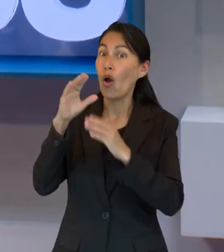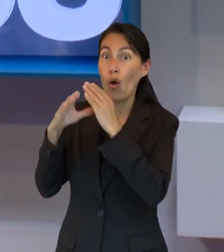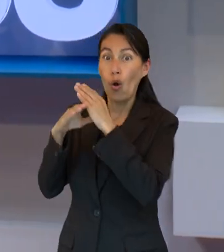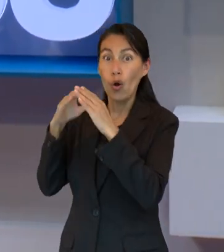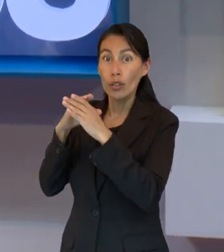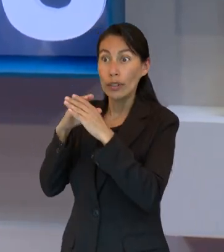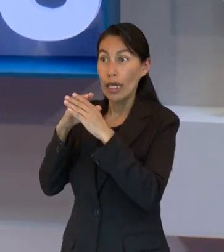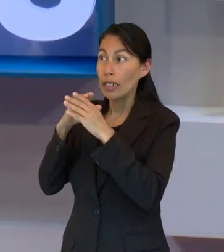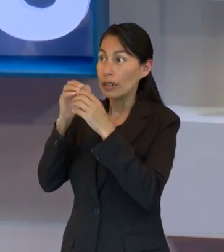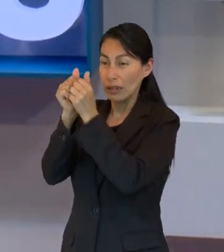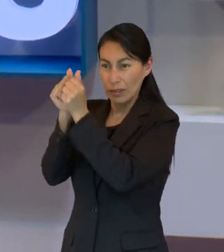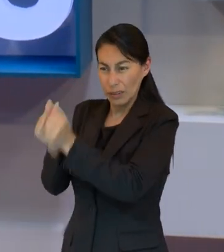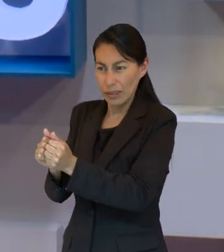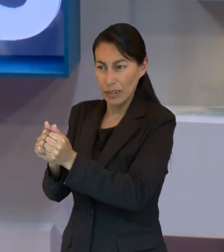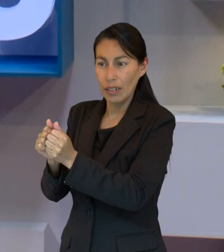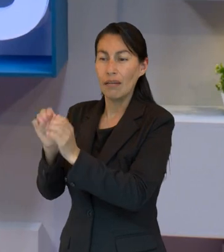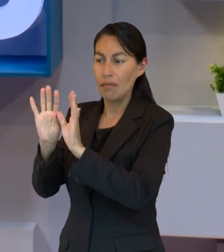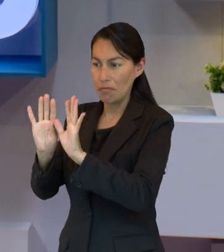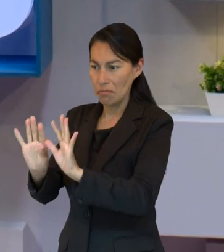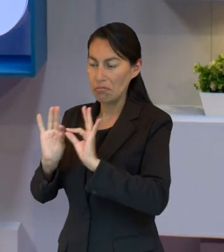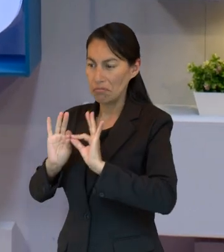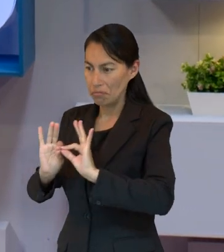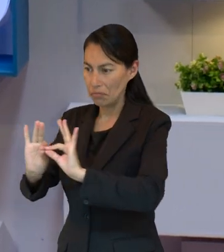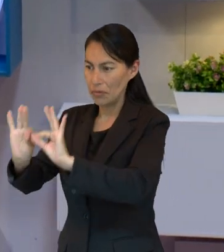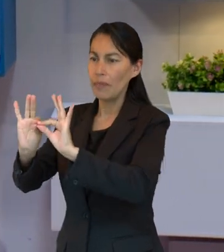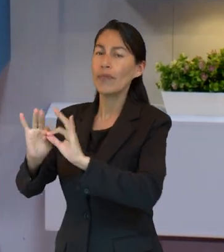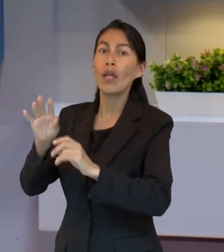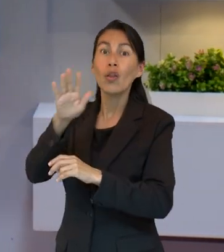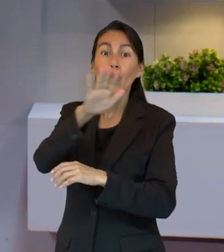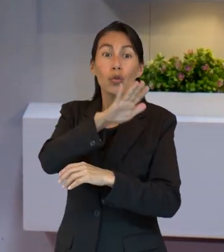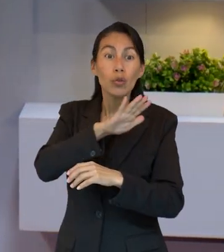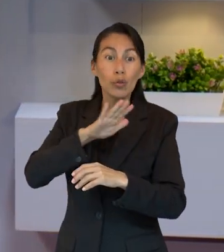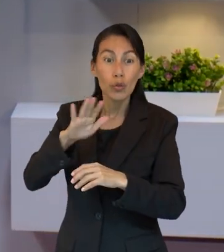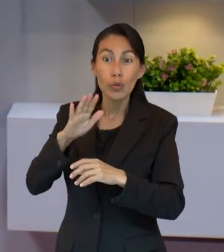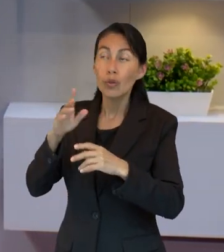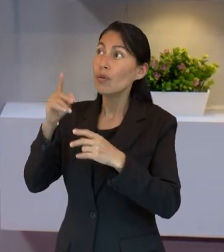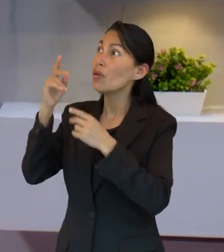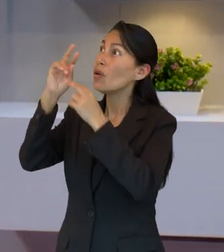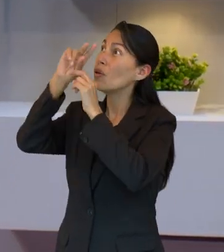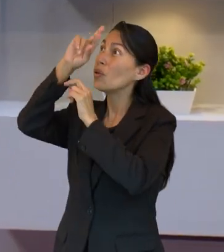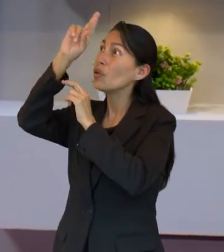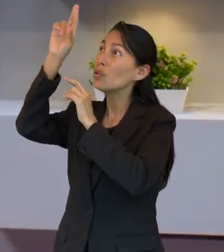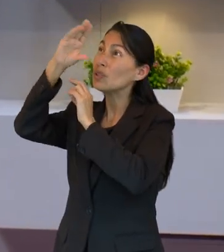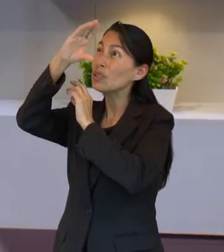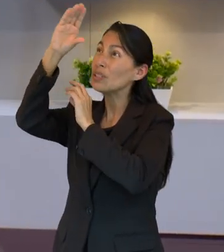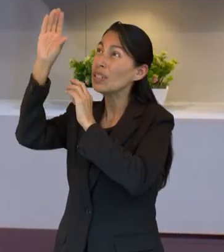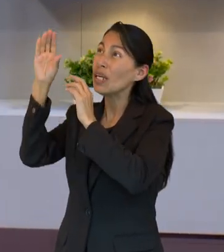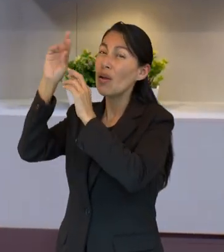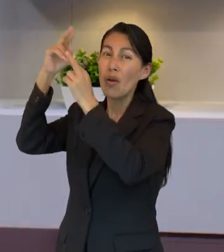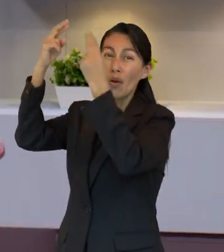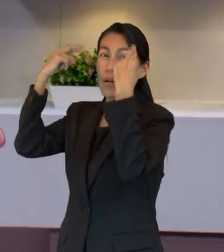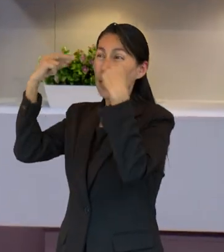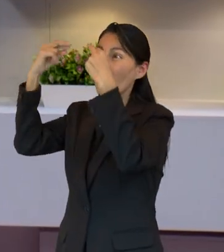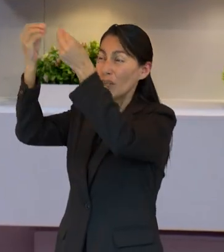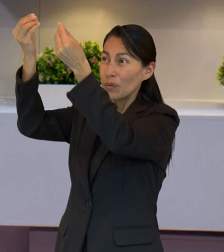para que queden las inconmovibles. Así que, recibiendo nosotros un reino inconmovible, tengamos gratitud